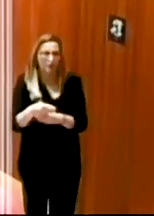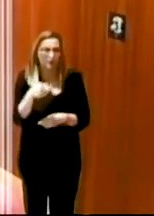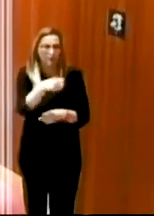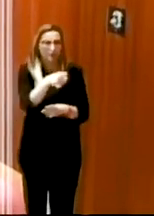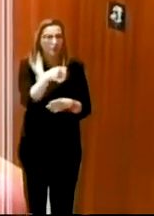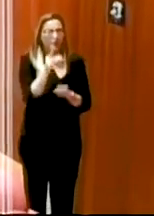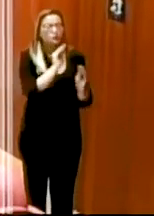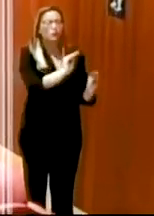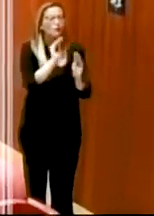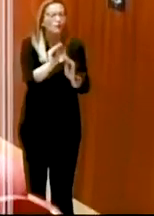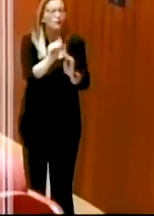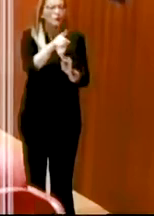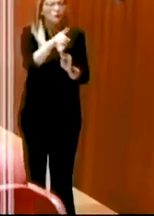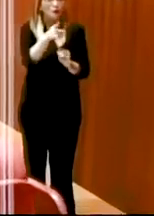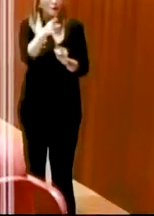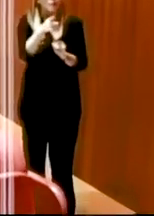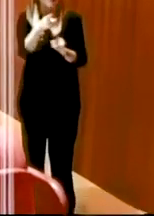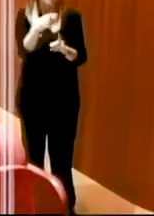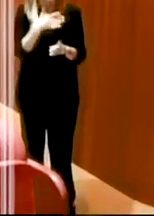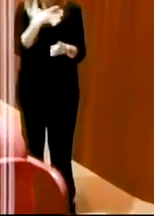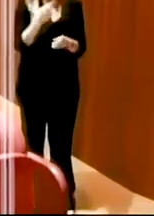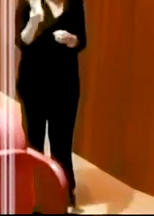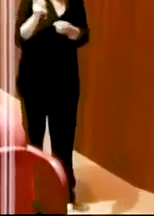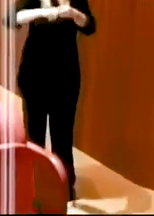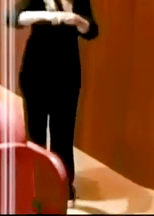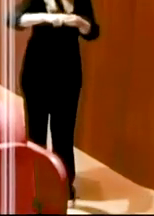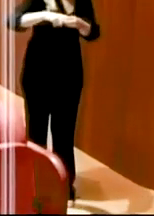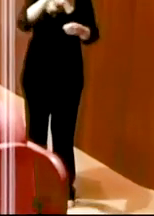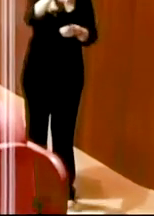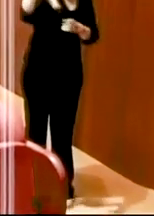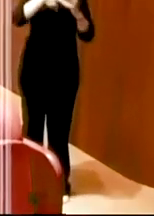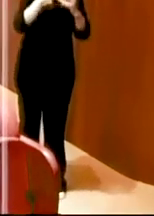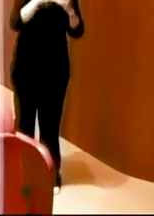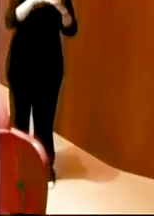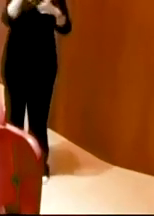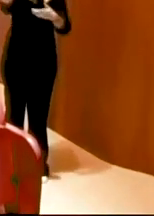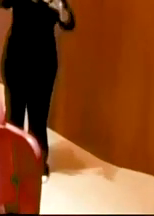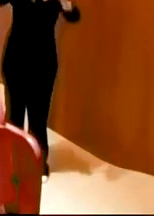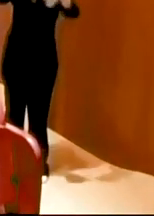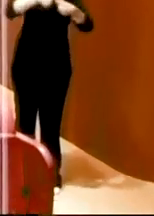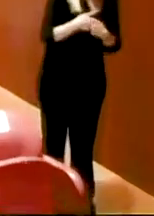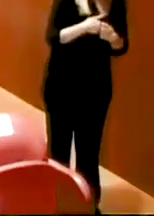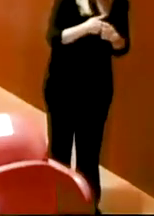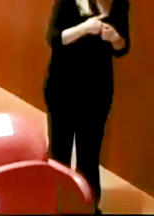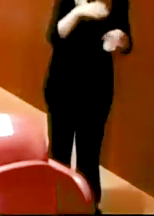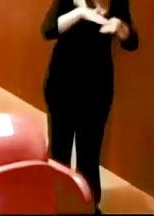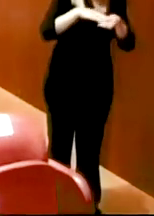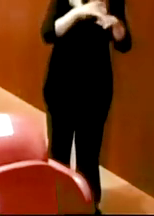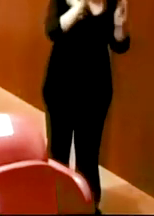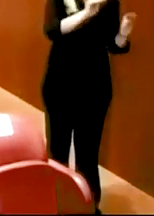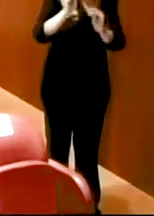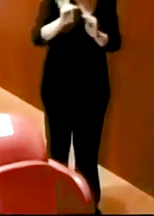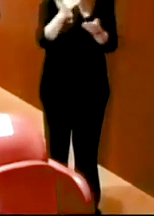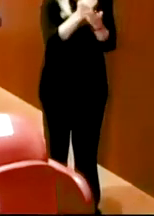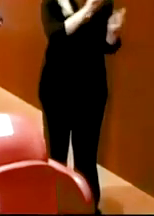formaciones y quería saber si tienes previsto venir a Granada a hacer algún taller pues como casi toda la